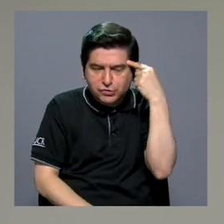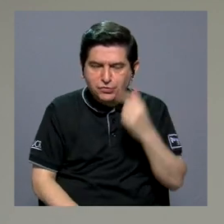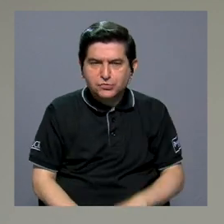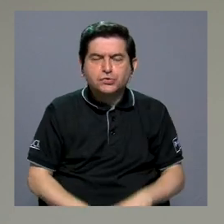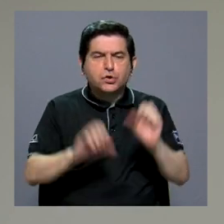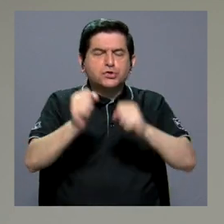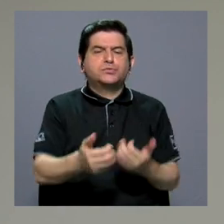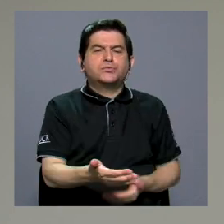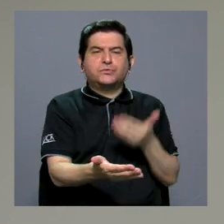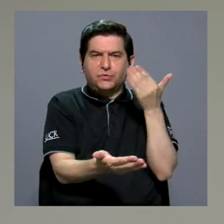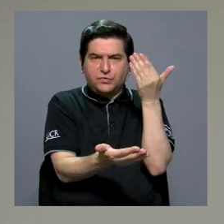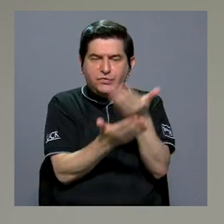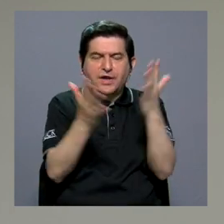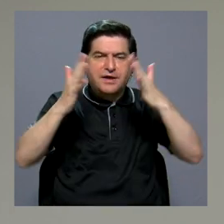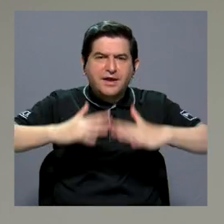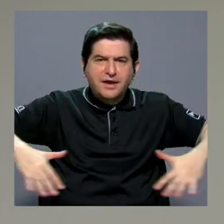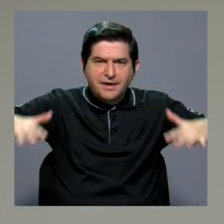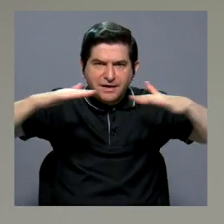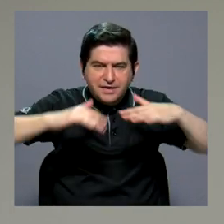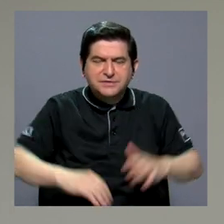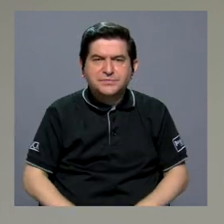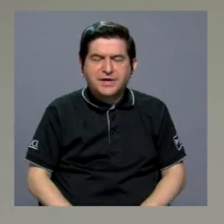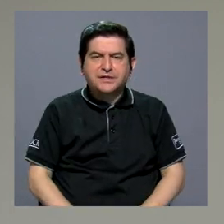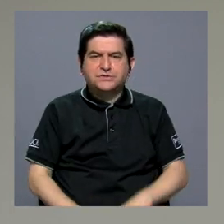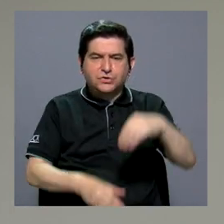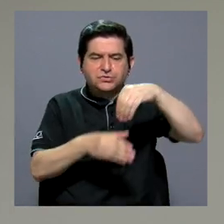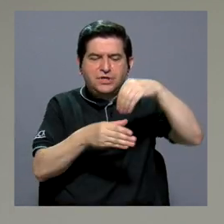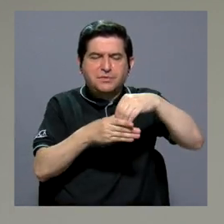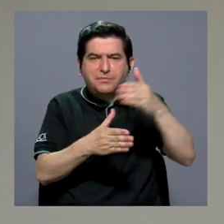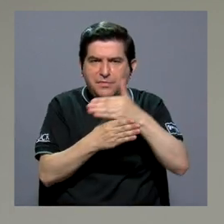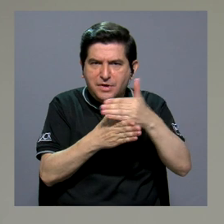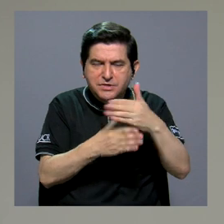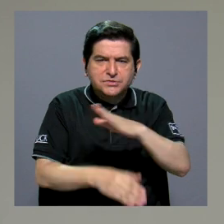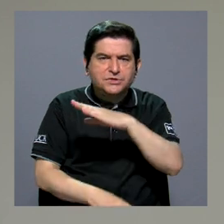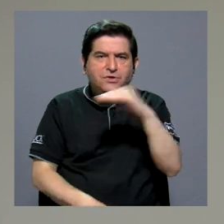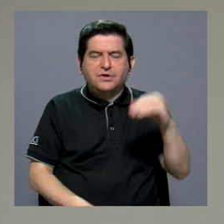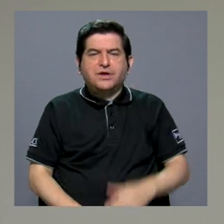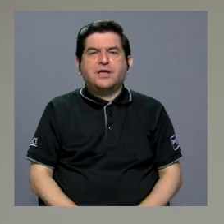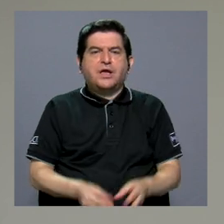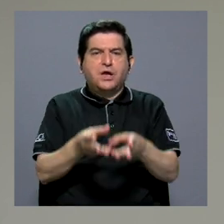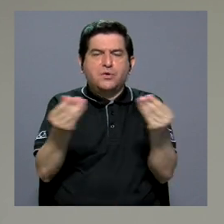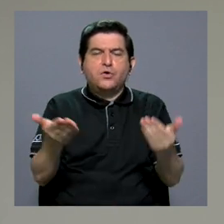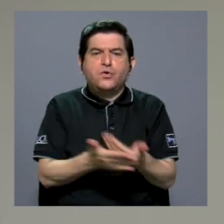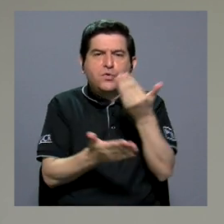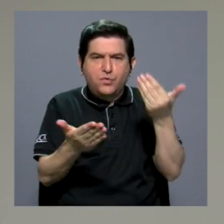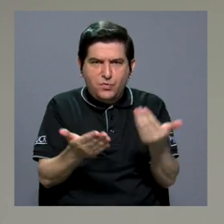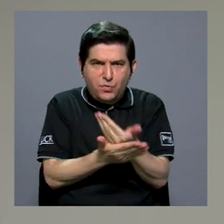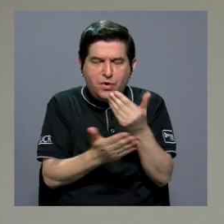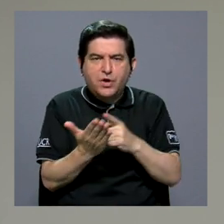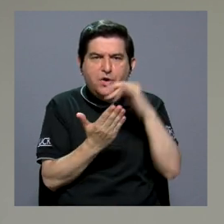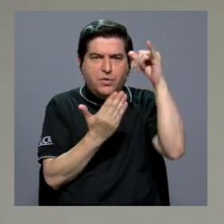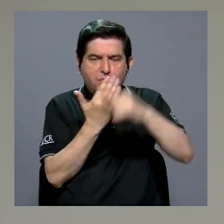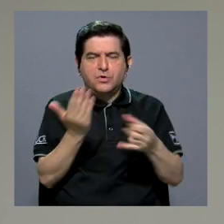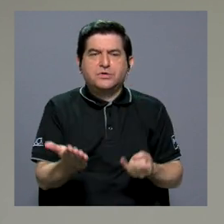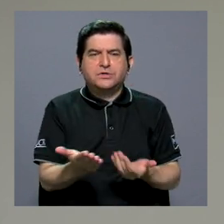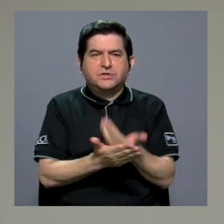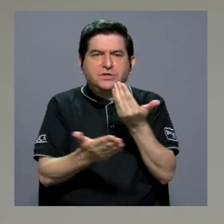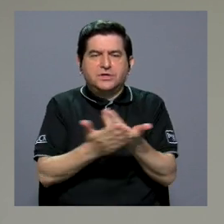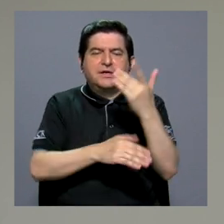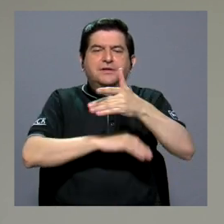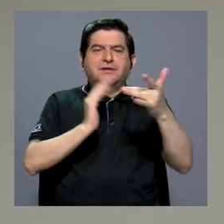gubernamentales, puedan plantear espacios para la coinversión y también para la generación de nuevos